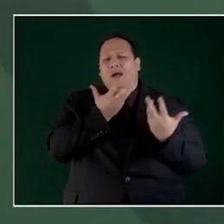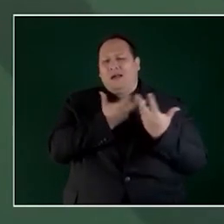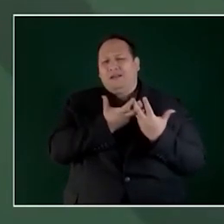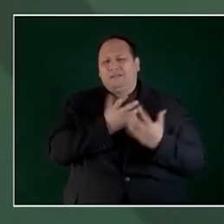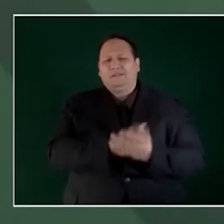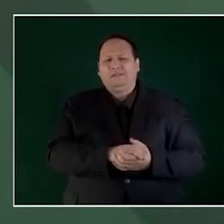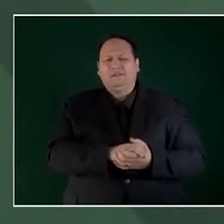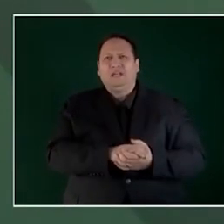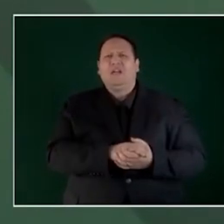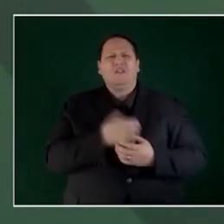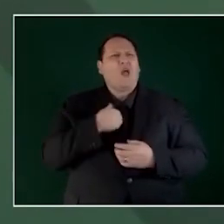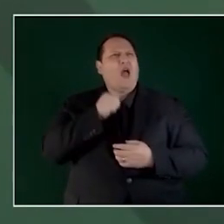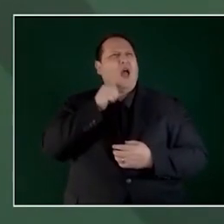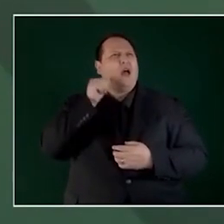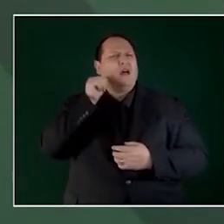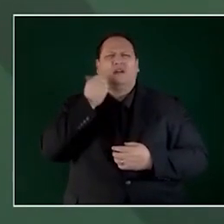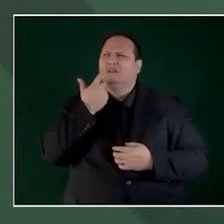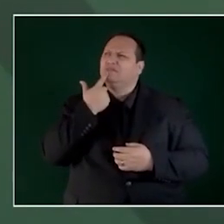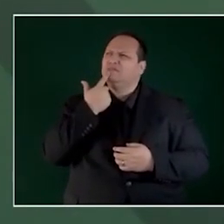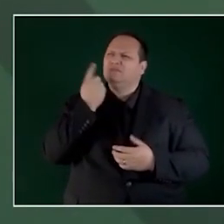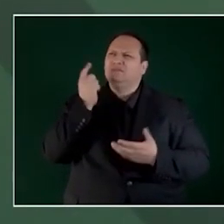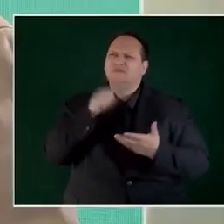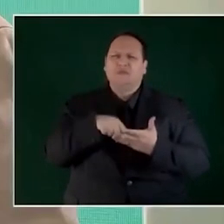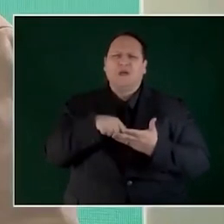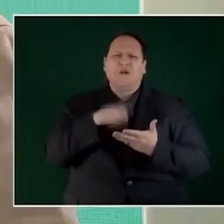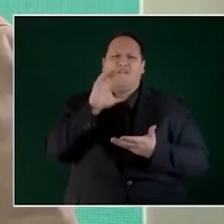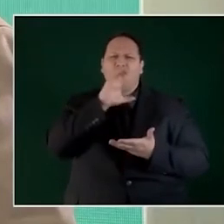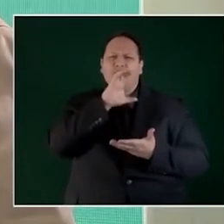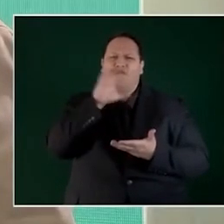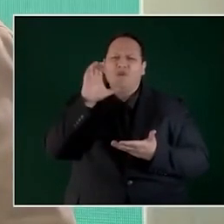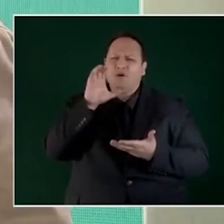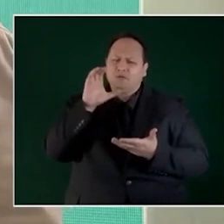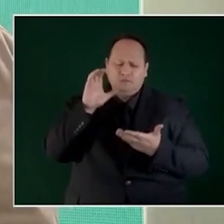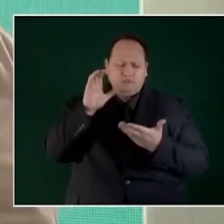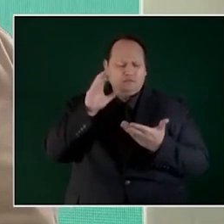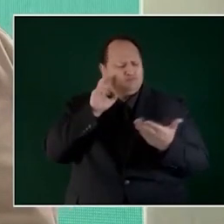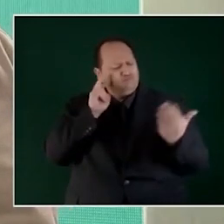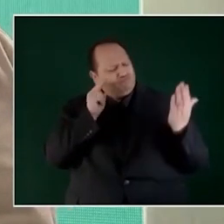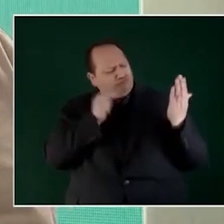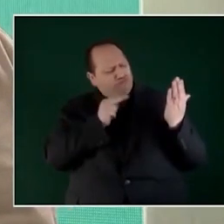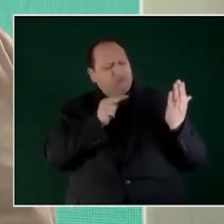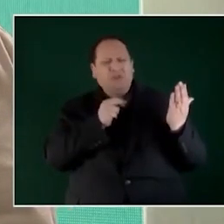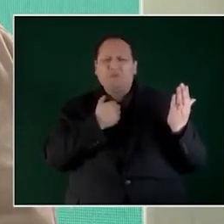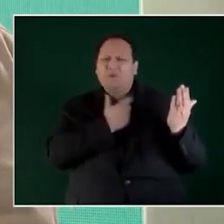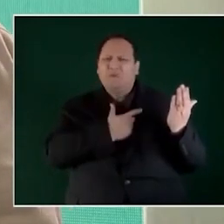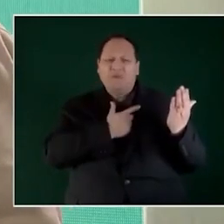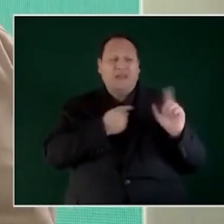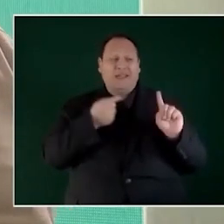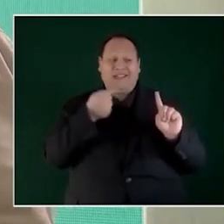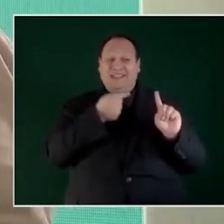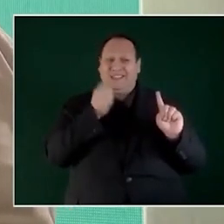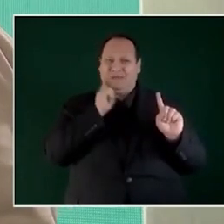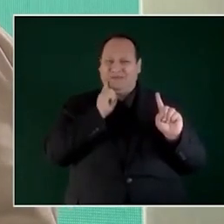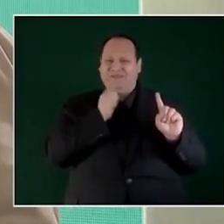Estaba yo viendo ayer una foto que me gustó mucho, donde ella va